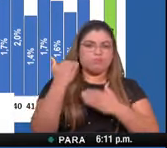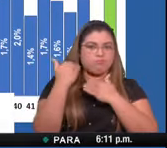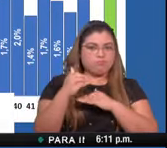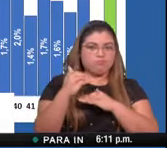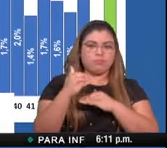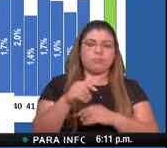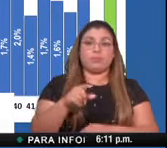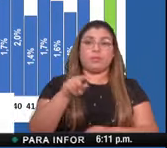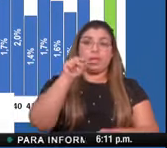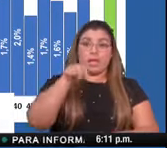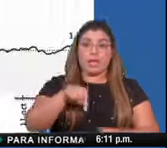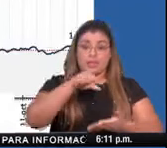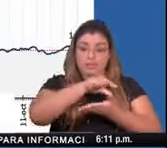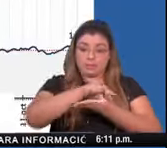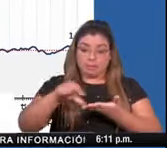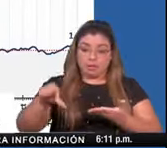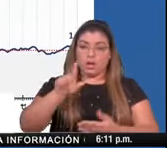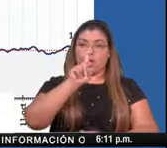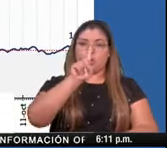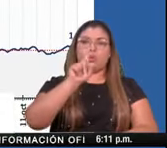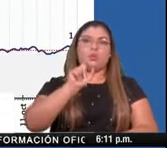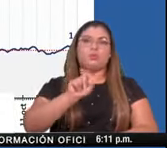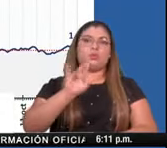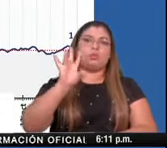semana fue de 1.7.